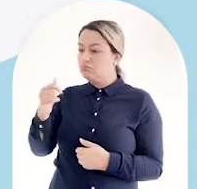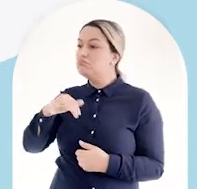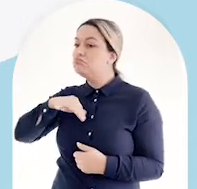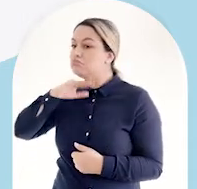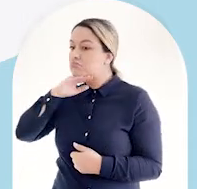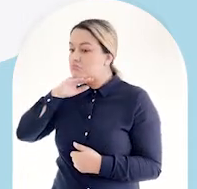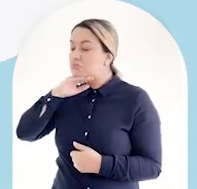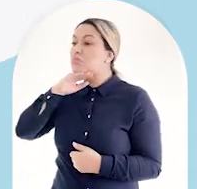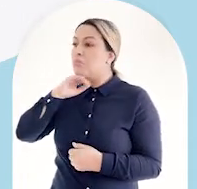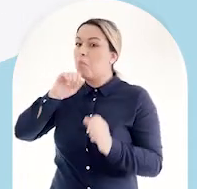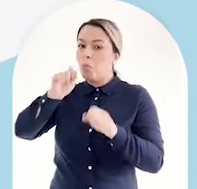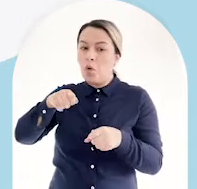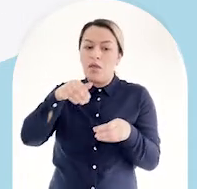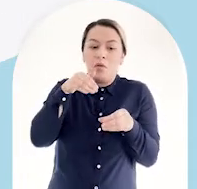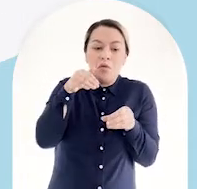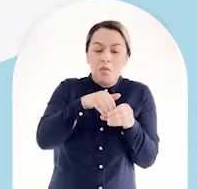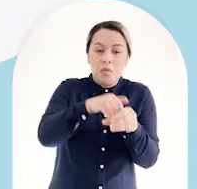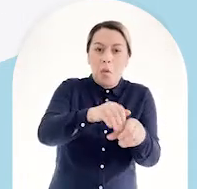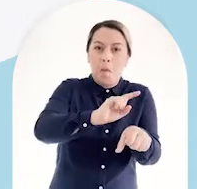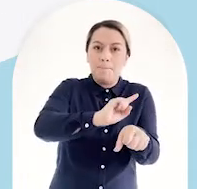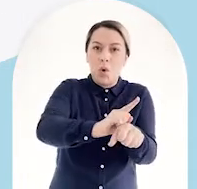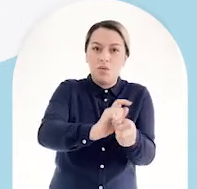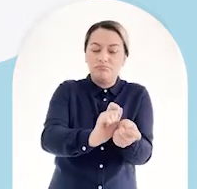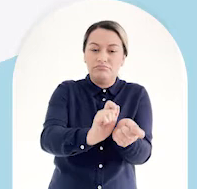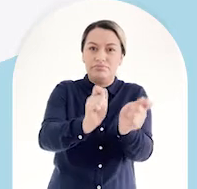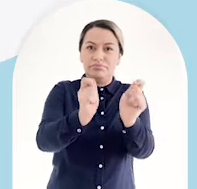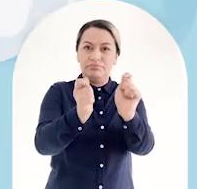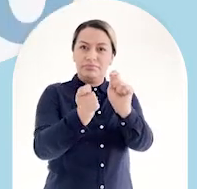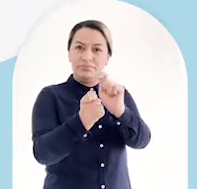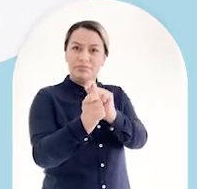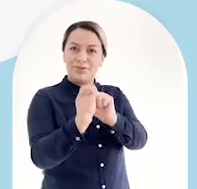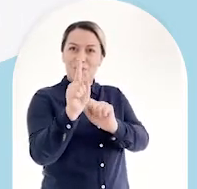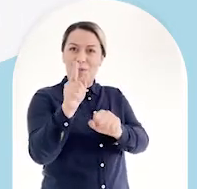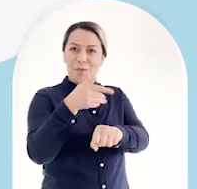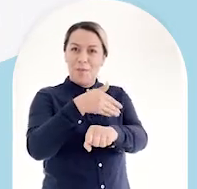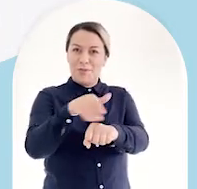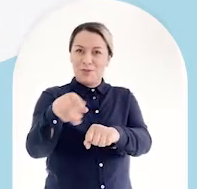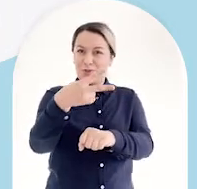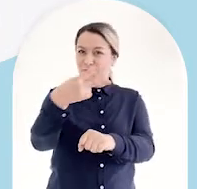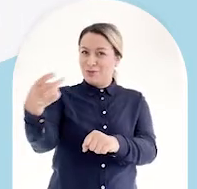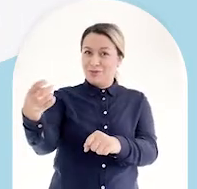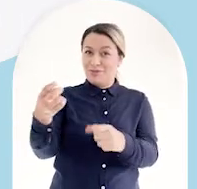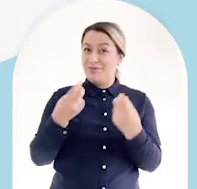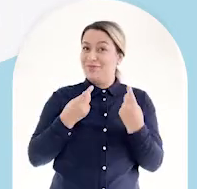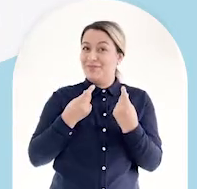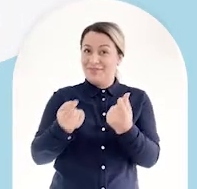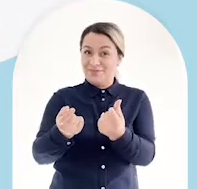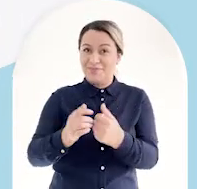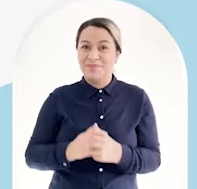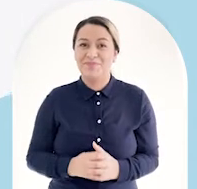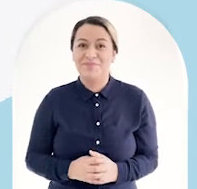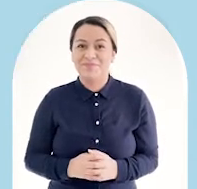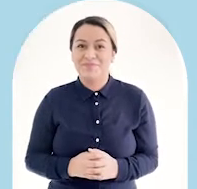ahorran de inmediato y se pueden convertir más rápido en el millón doscientos mil.